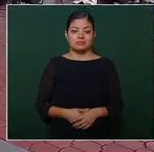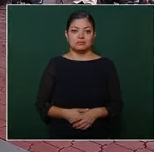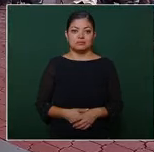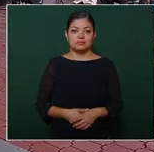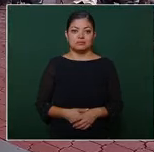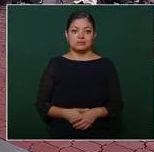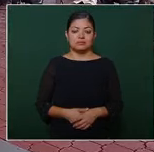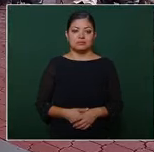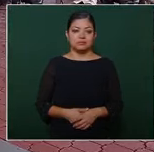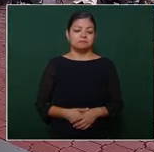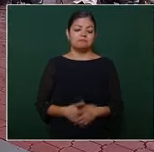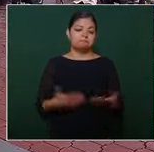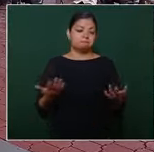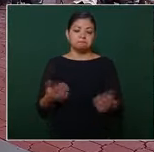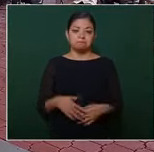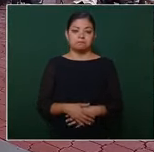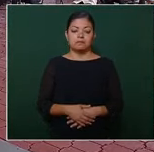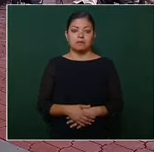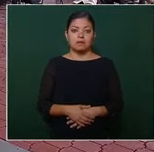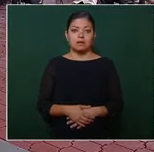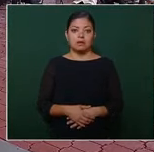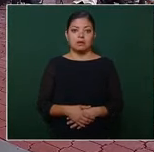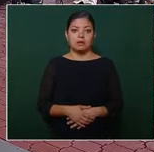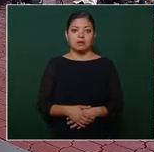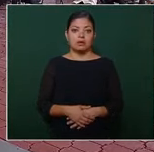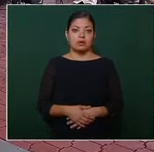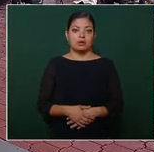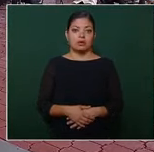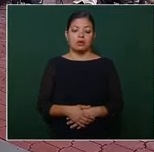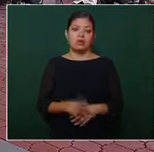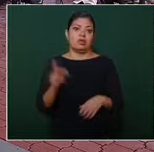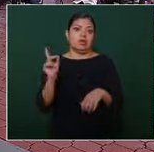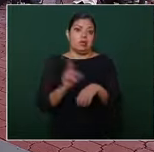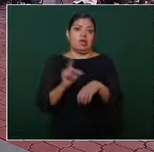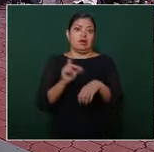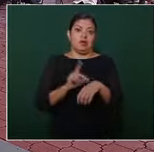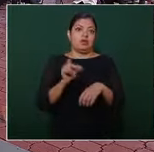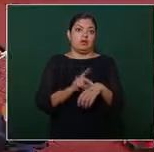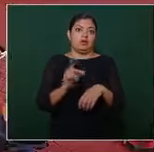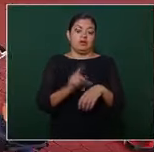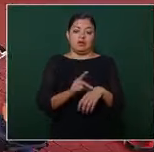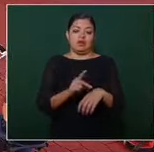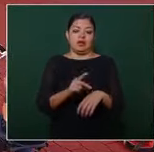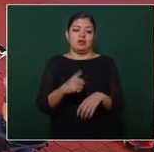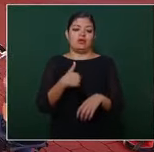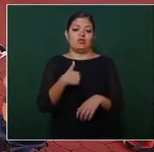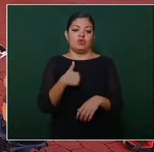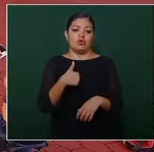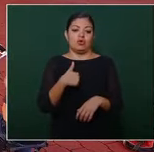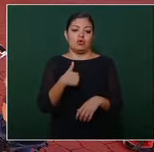en general todos los días estoy